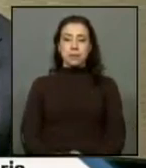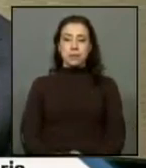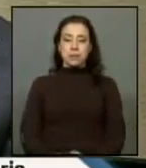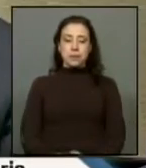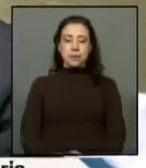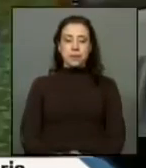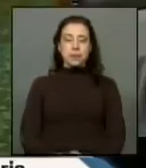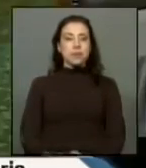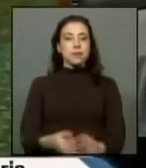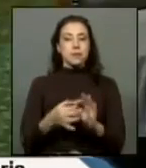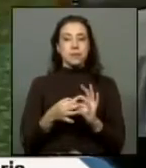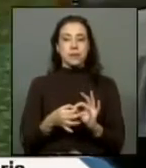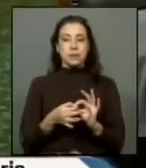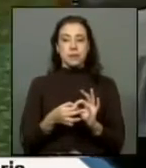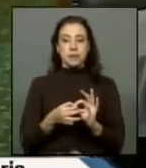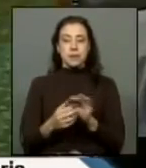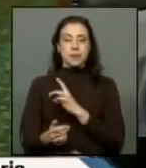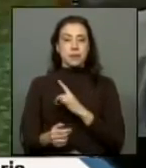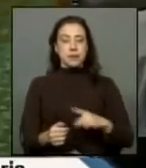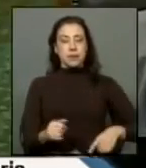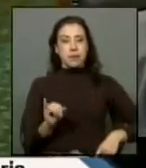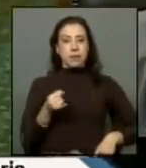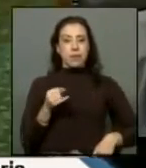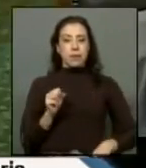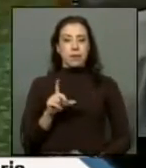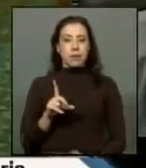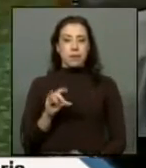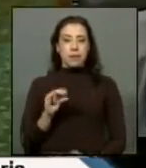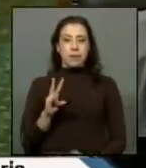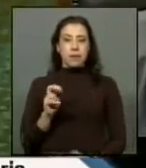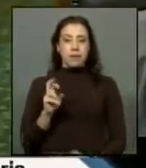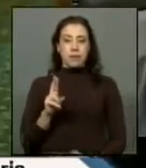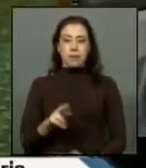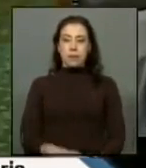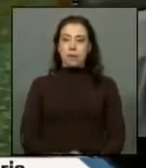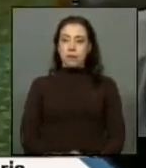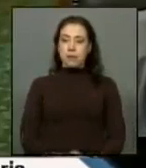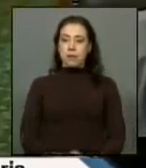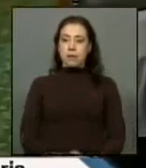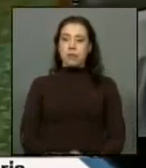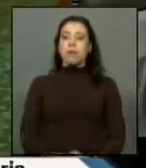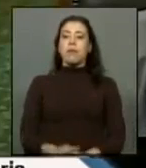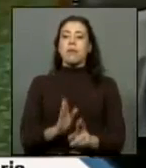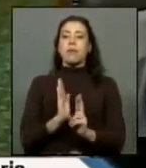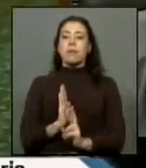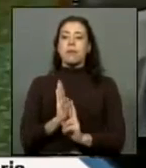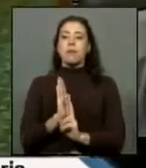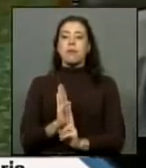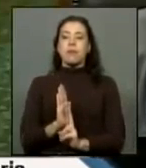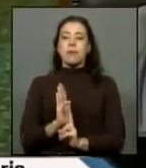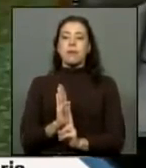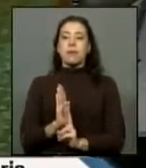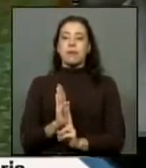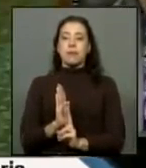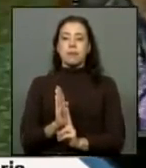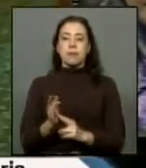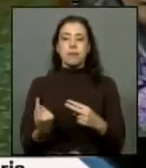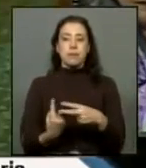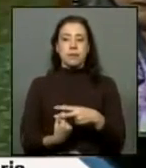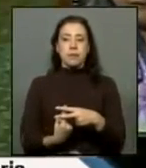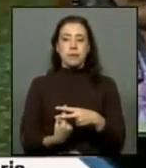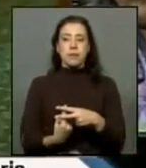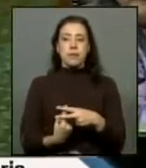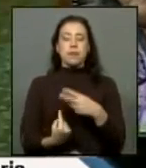muchas gracias diputado señor saldívar en representación de la bancada de la democracia cristiana